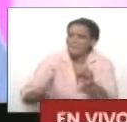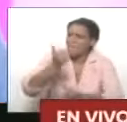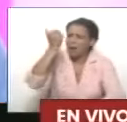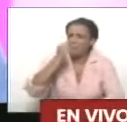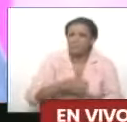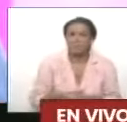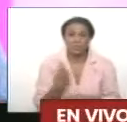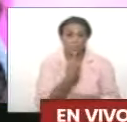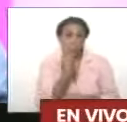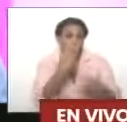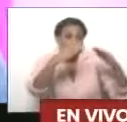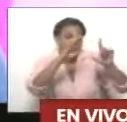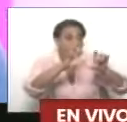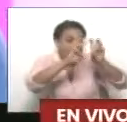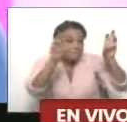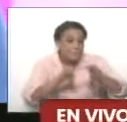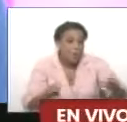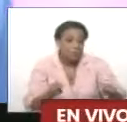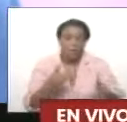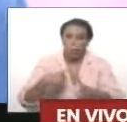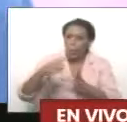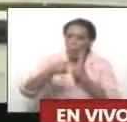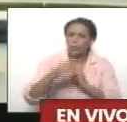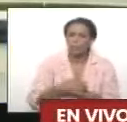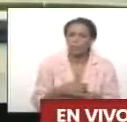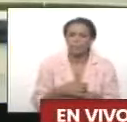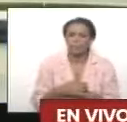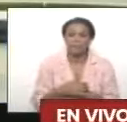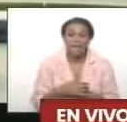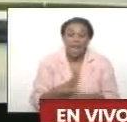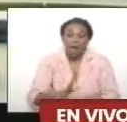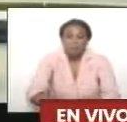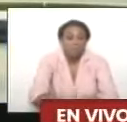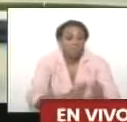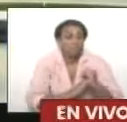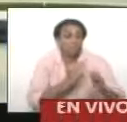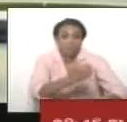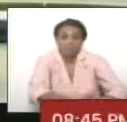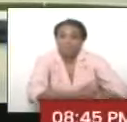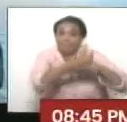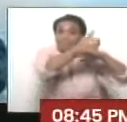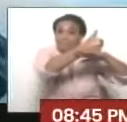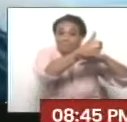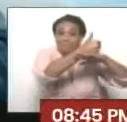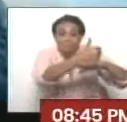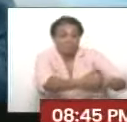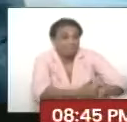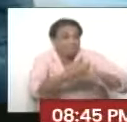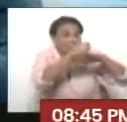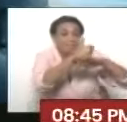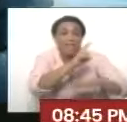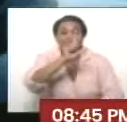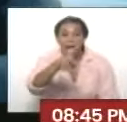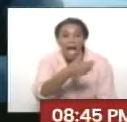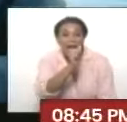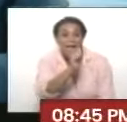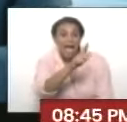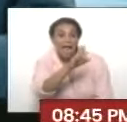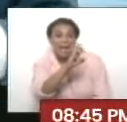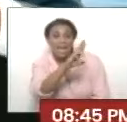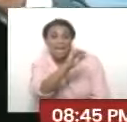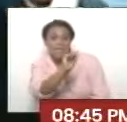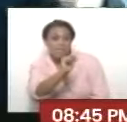no solamente en la GAM, sino en los otros museos del interior. Claro, es la Galería de Arte Nacional. Es la galería para que se exprese